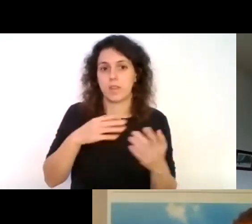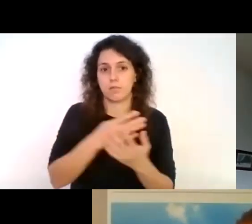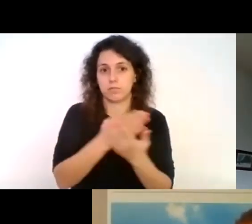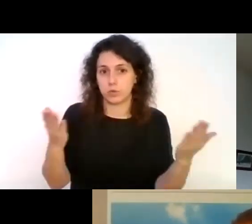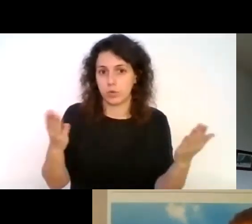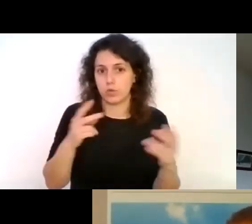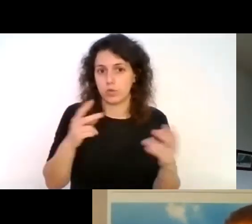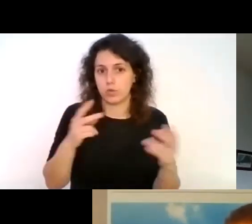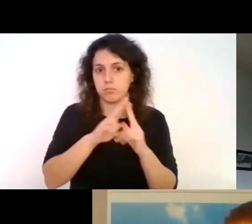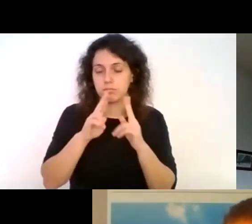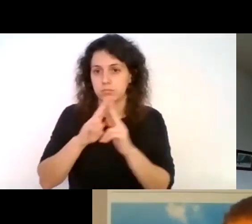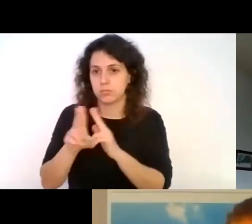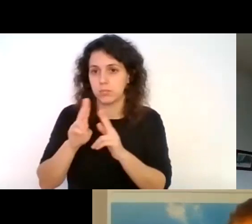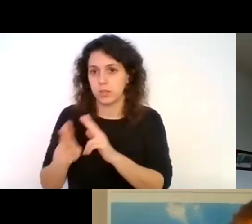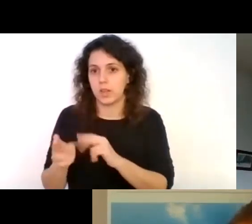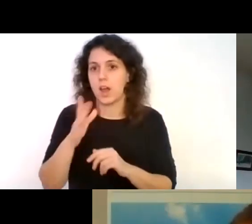y la voy a